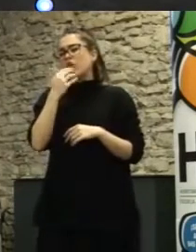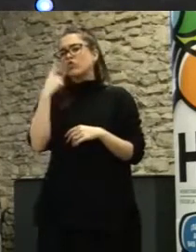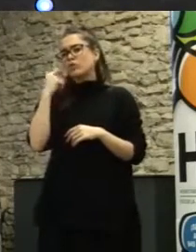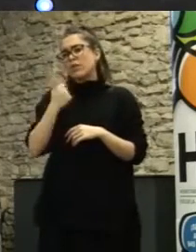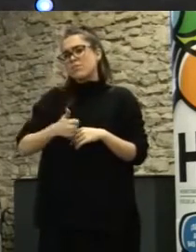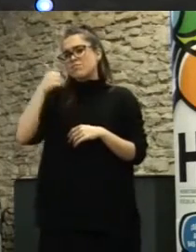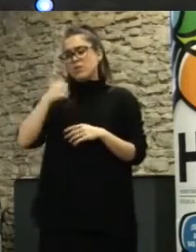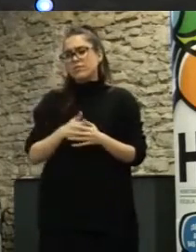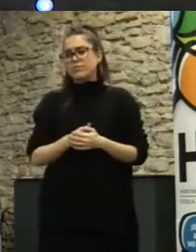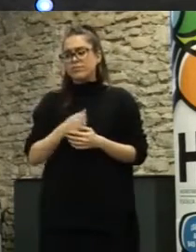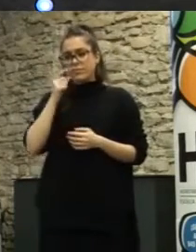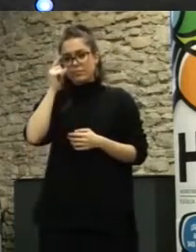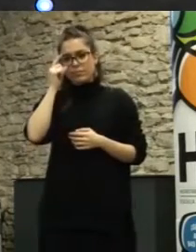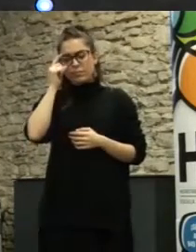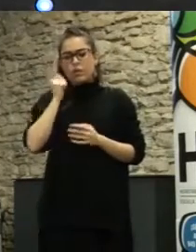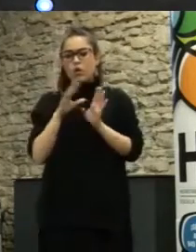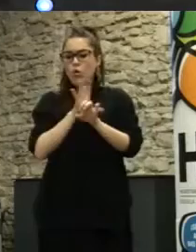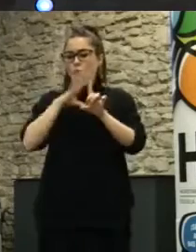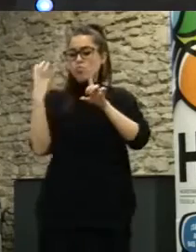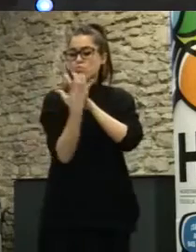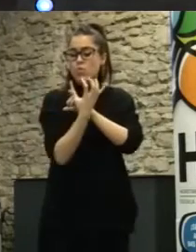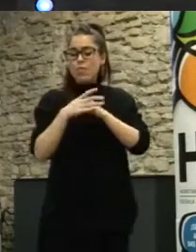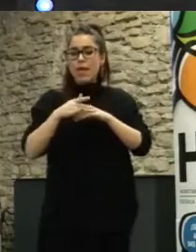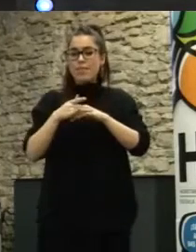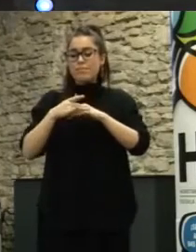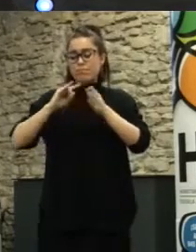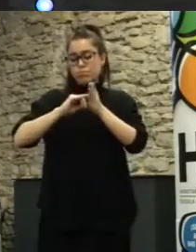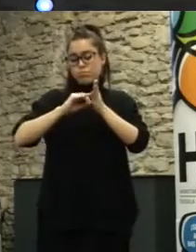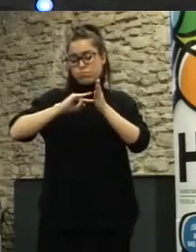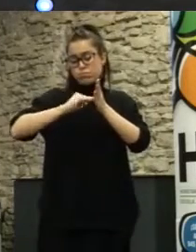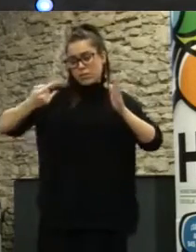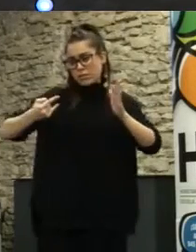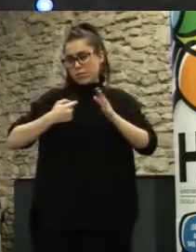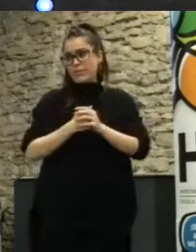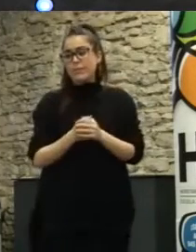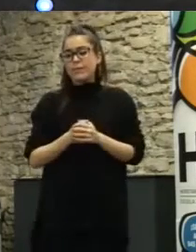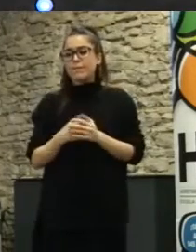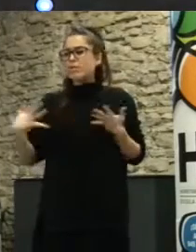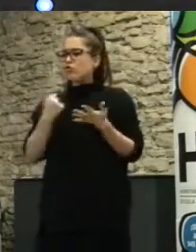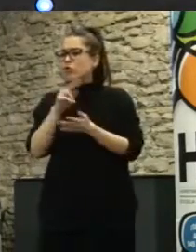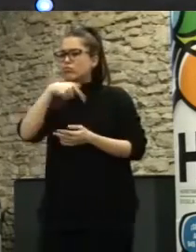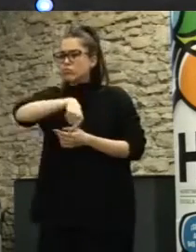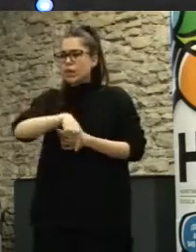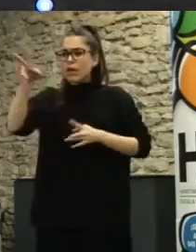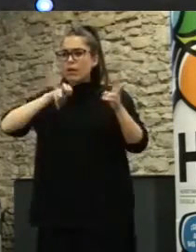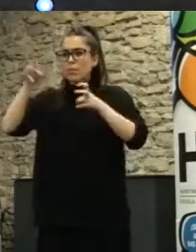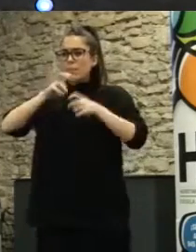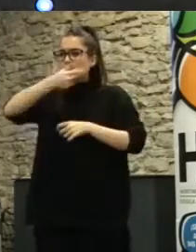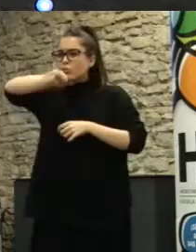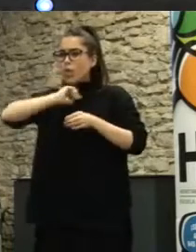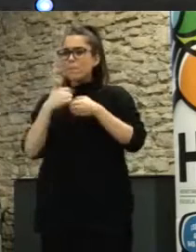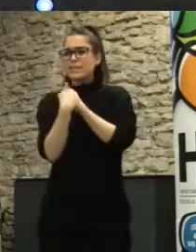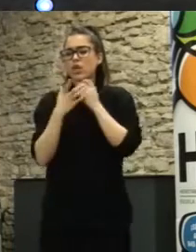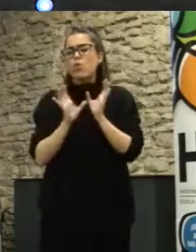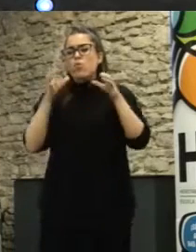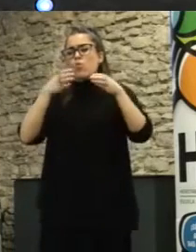deliberación y comunidades virtuales la deliberación todos los que habéis estado aquí seguro que habéis participado en grupos